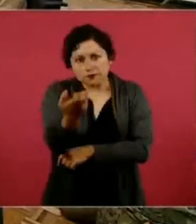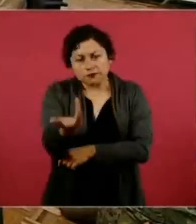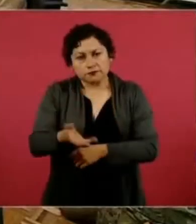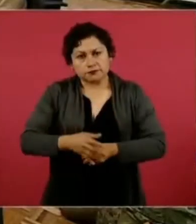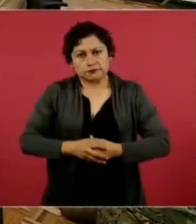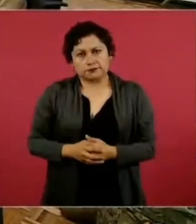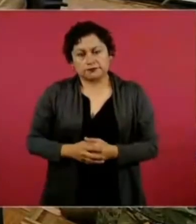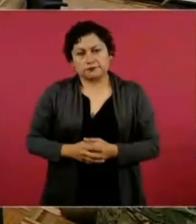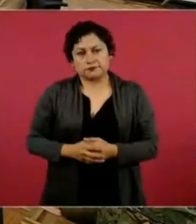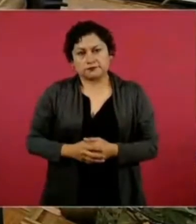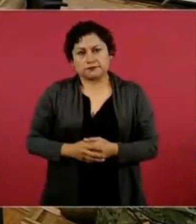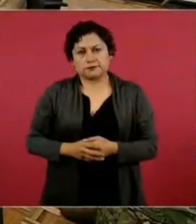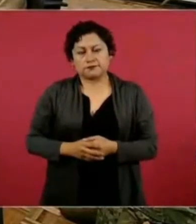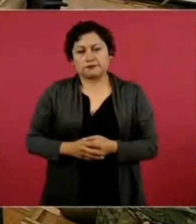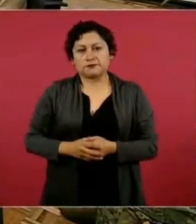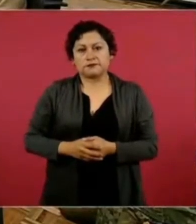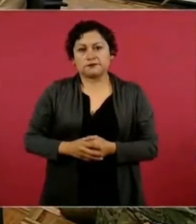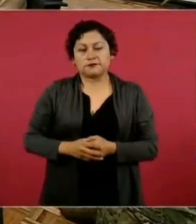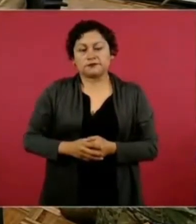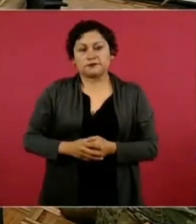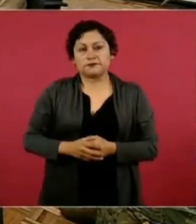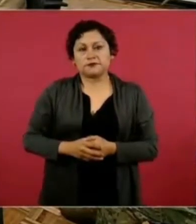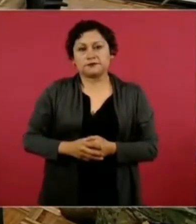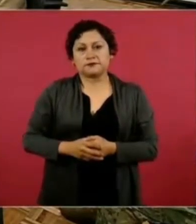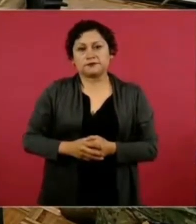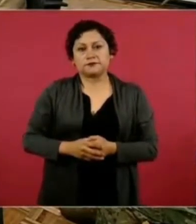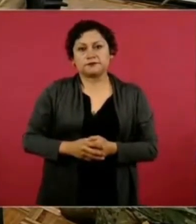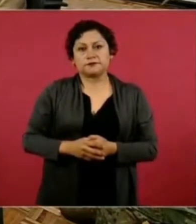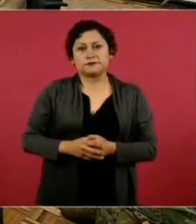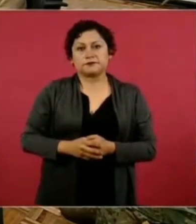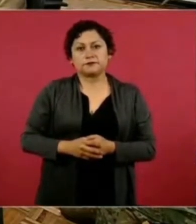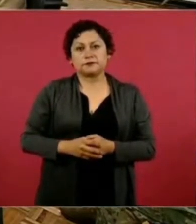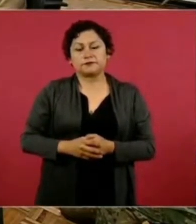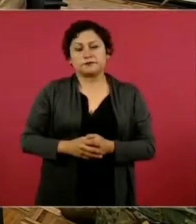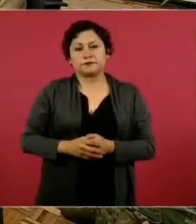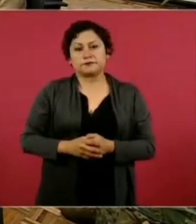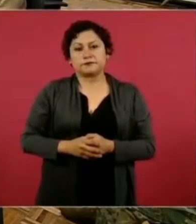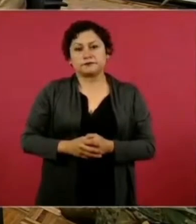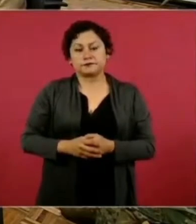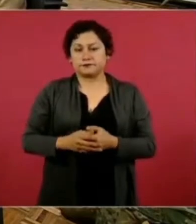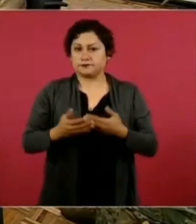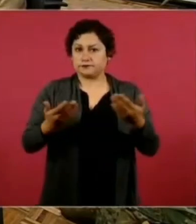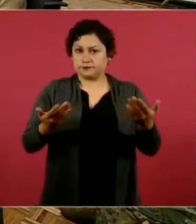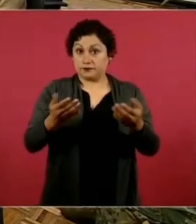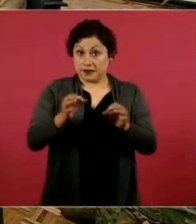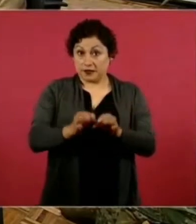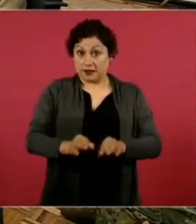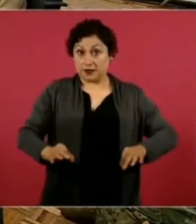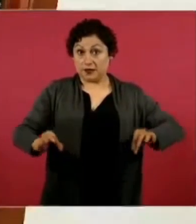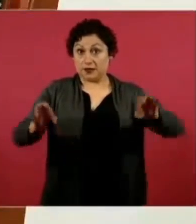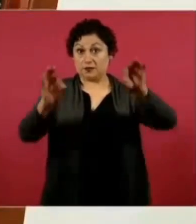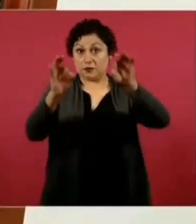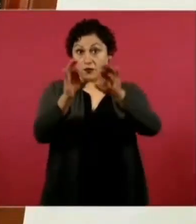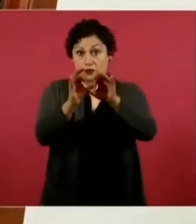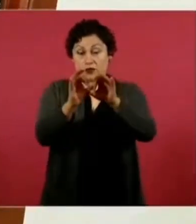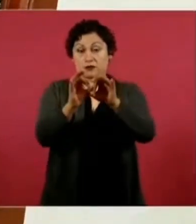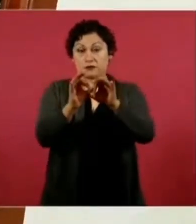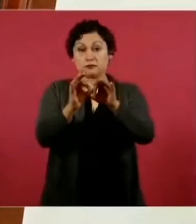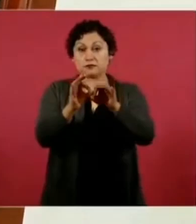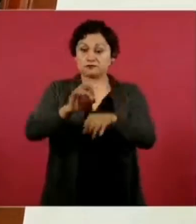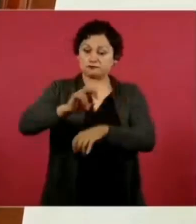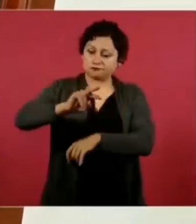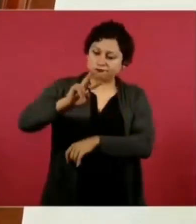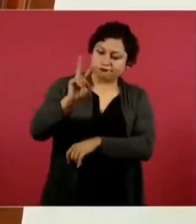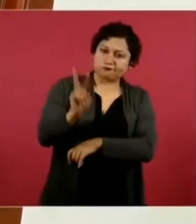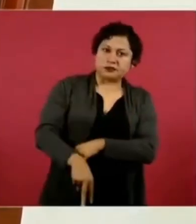También para que se hable con la verdad es